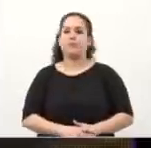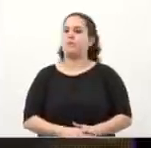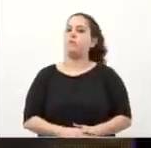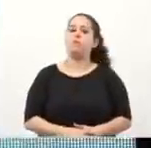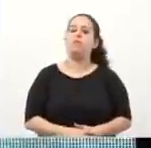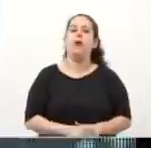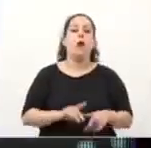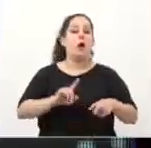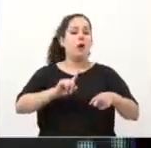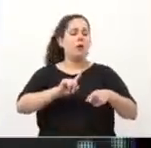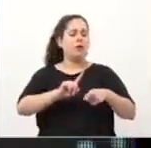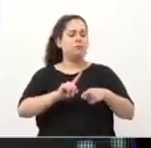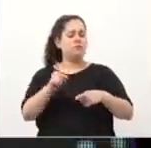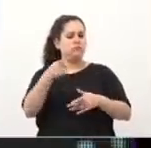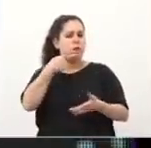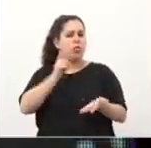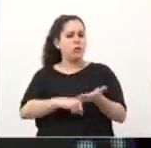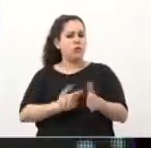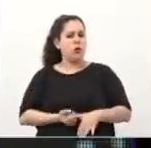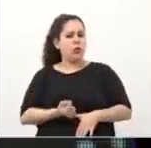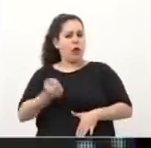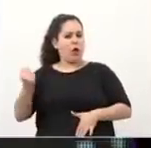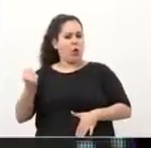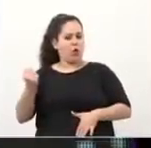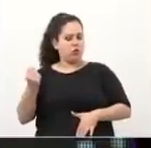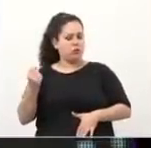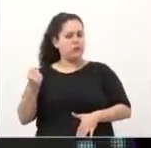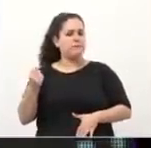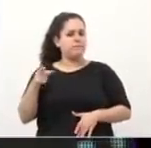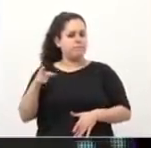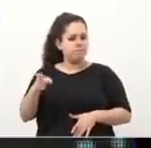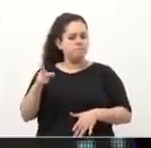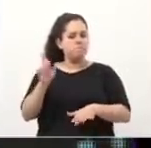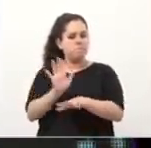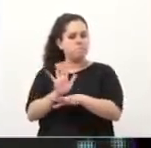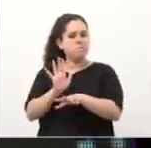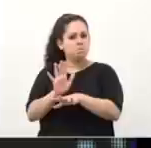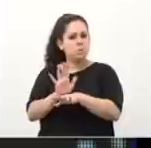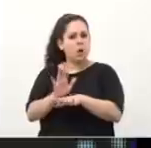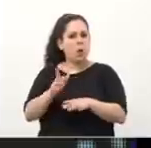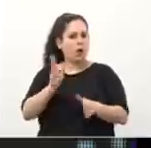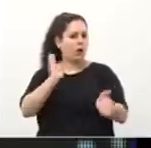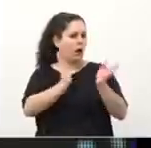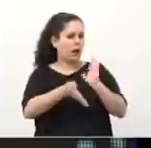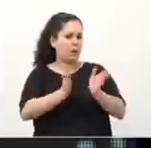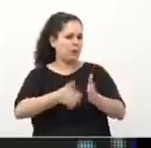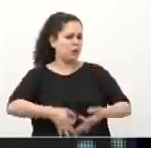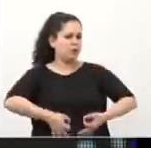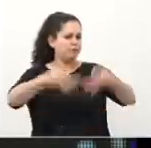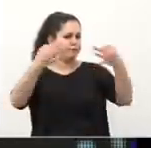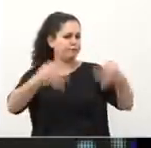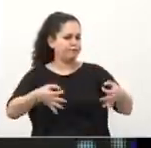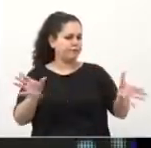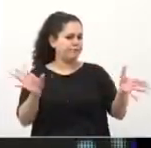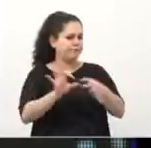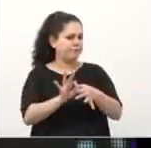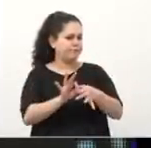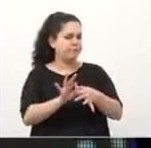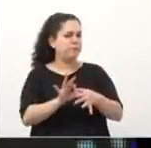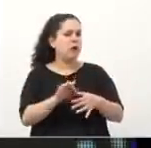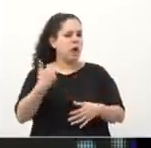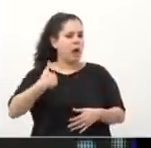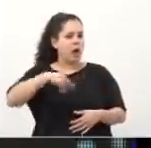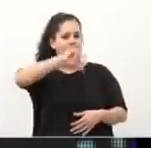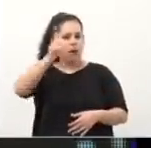La política de ajuste que yo antes describí tiene un correlato en el crecimiento de la política represiva de la ciudad de Buenos Aires. Todo el país vio